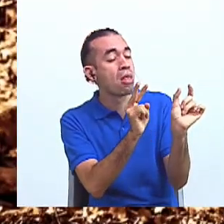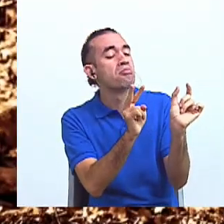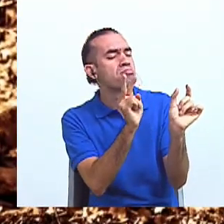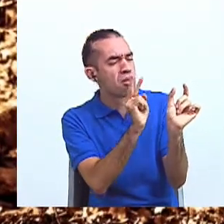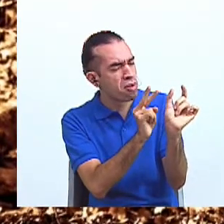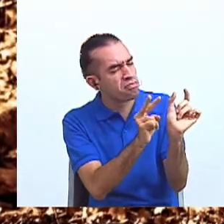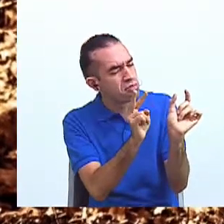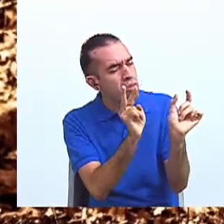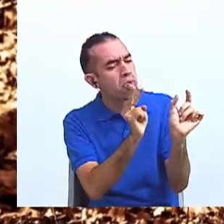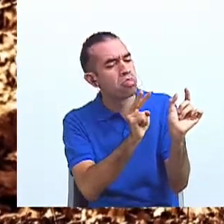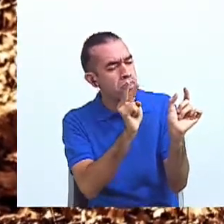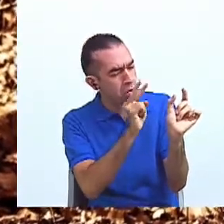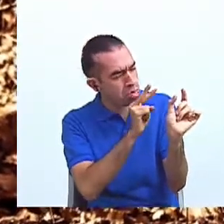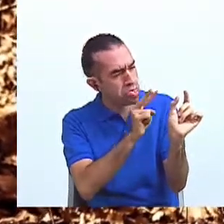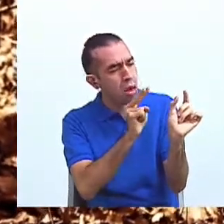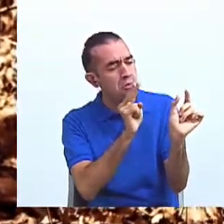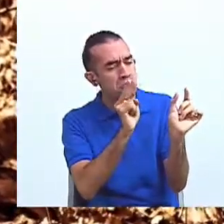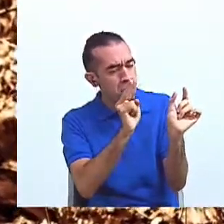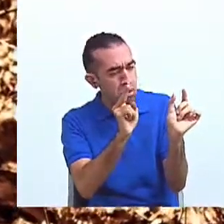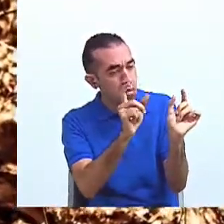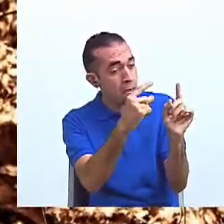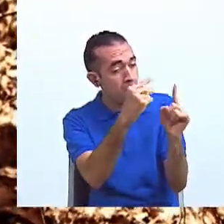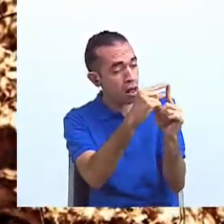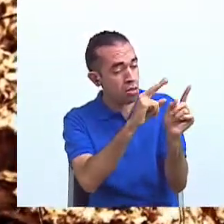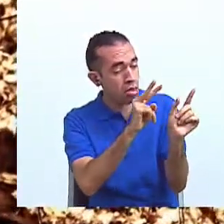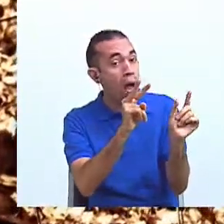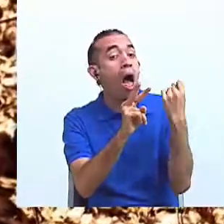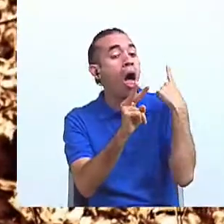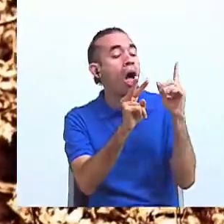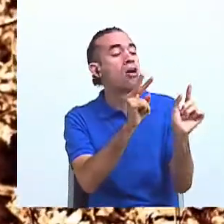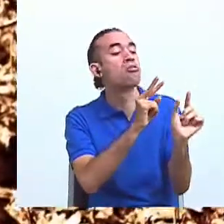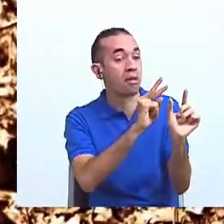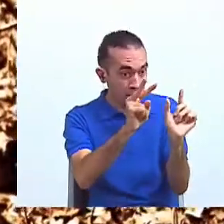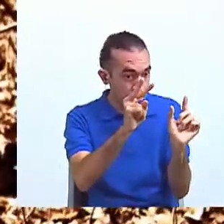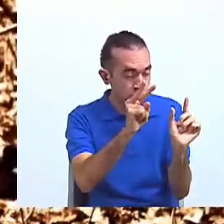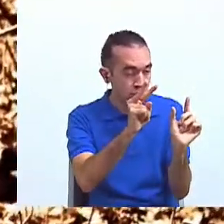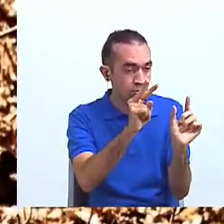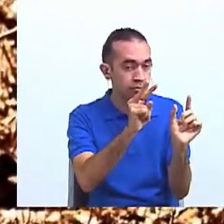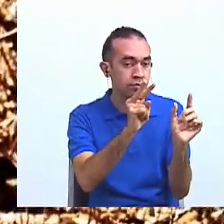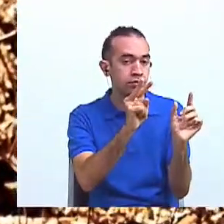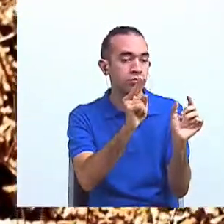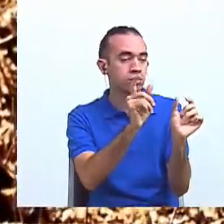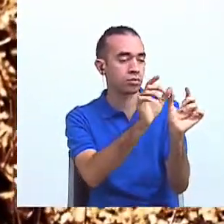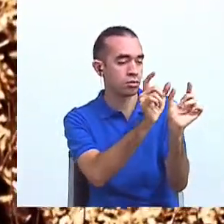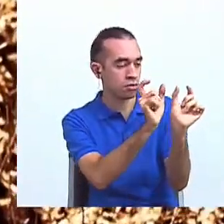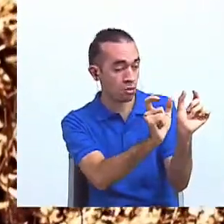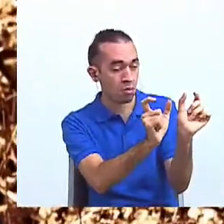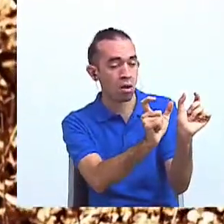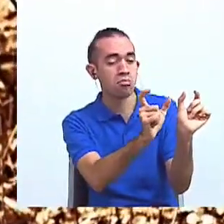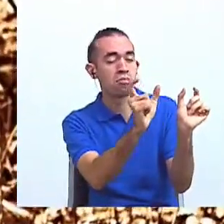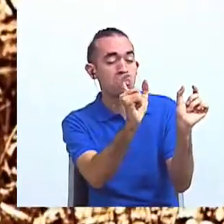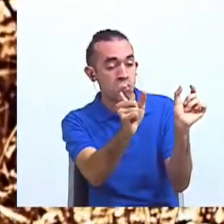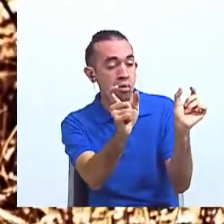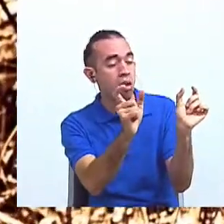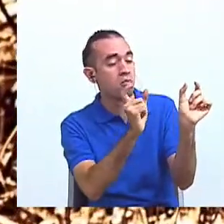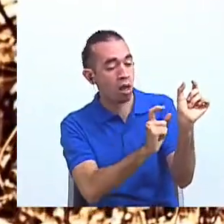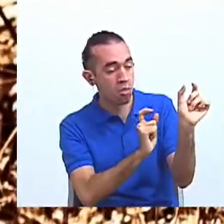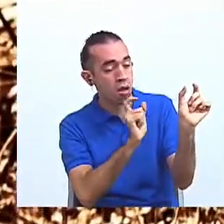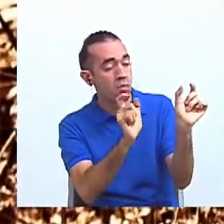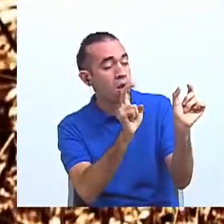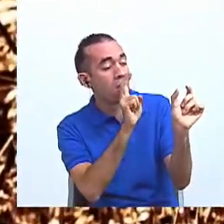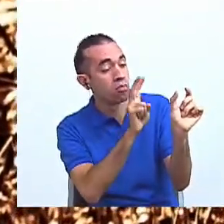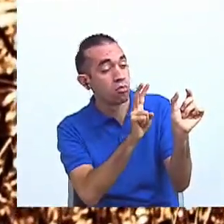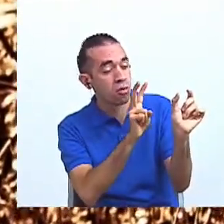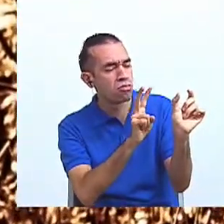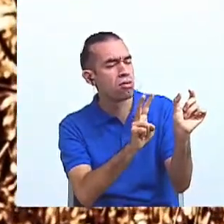dominada, la palabra entera la repetía de un viaje. Luego hacía lo mismo con la frase completa y de esa manera se